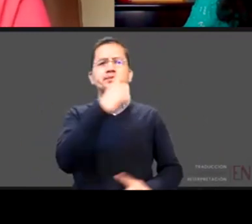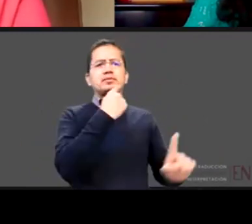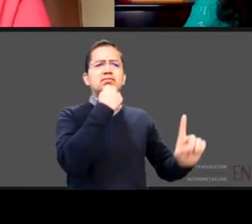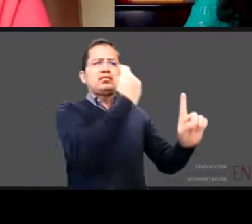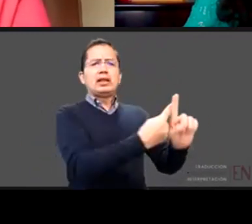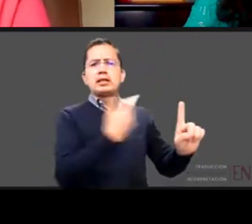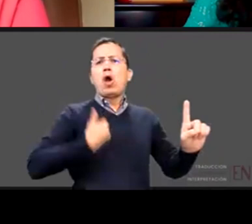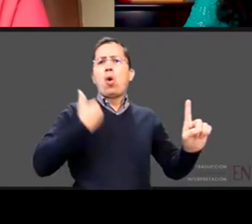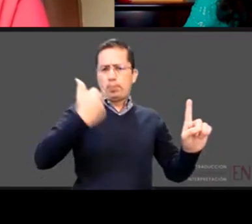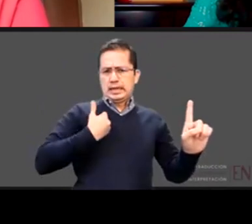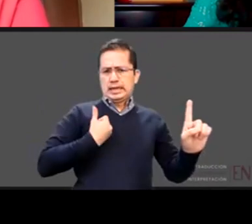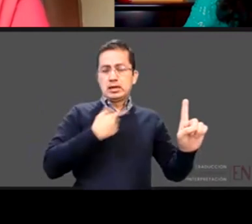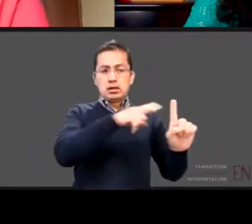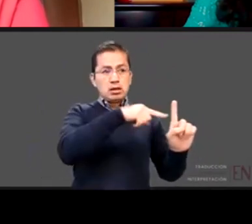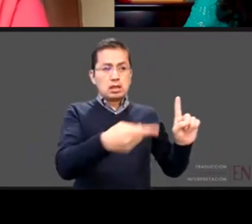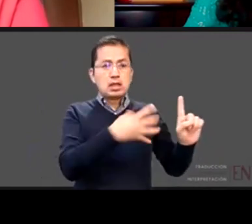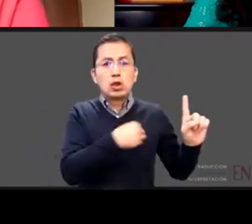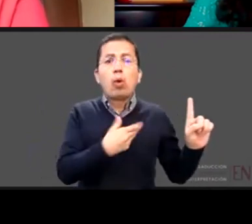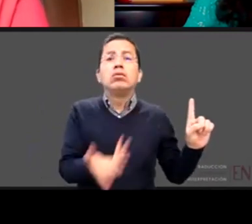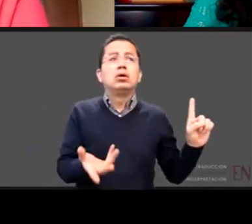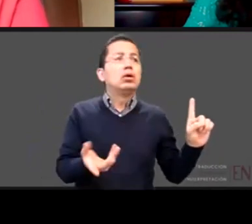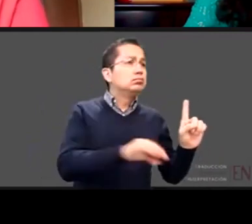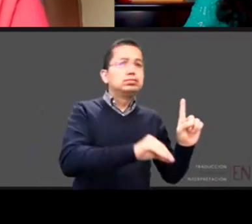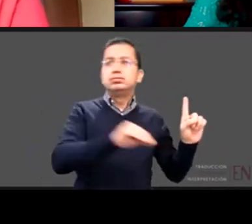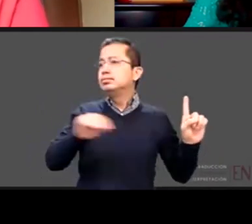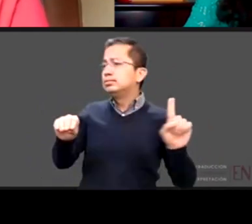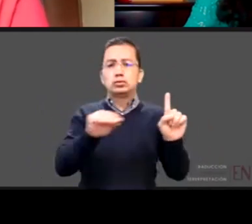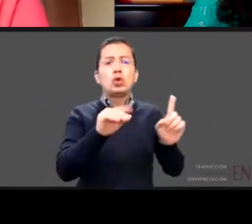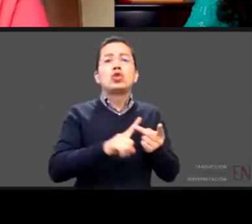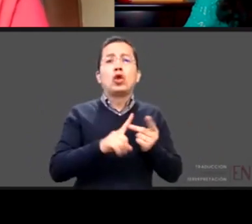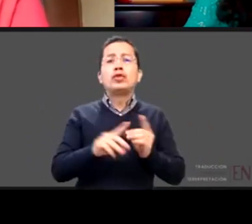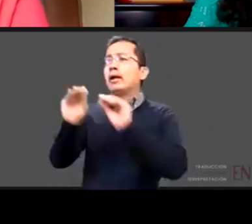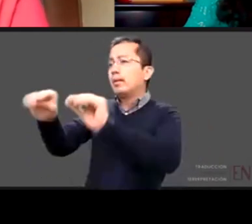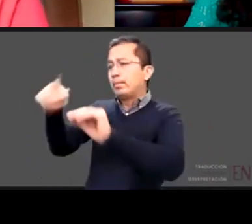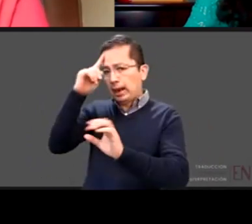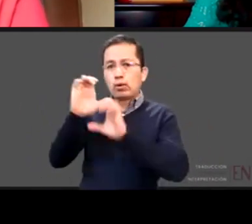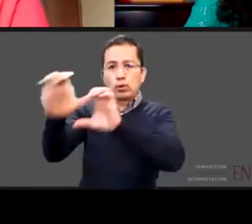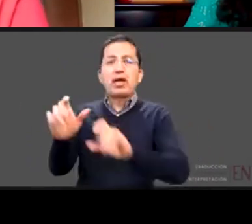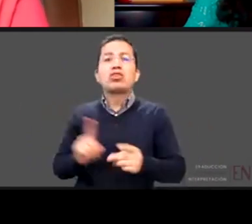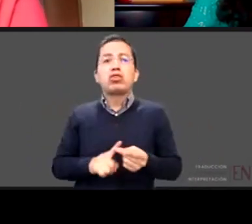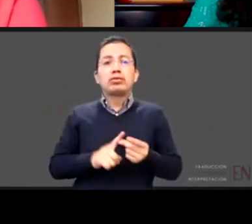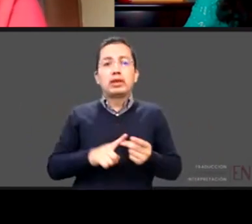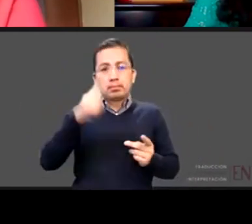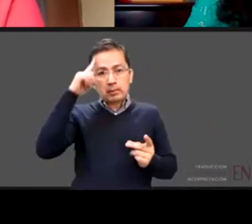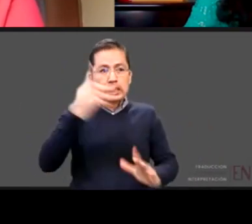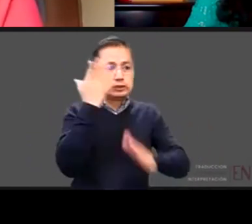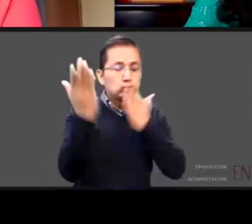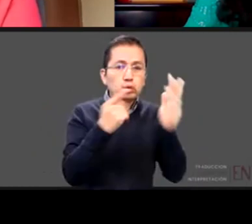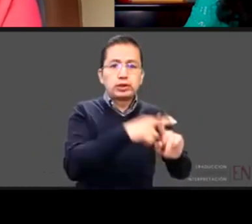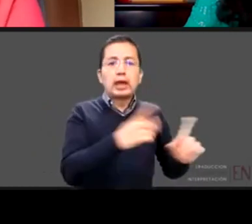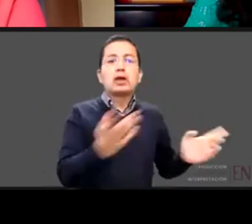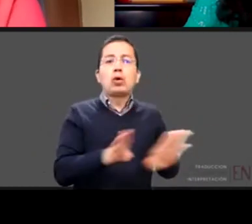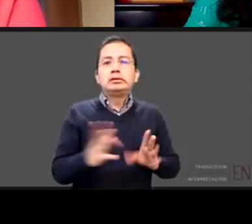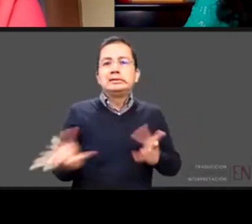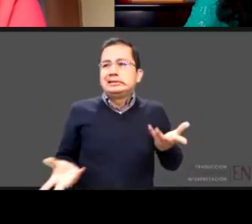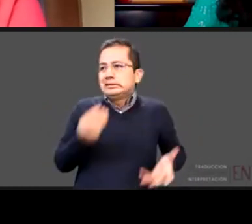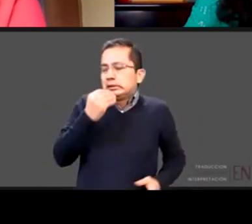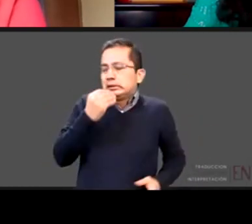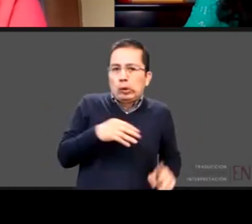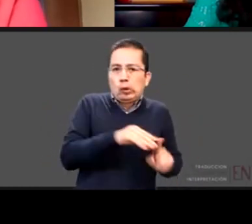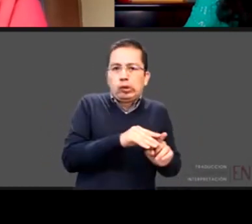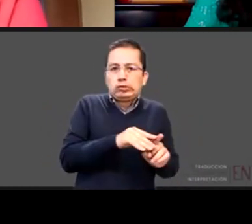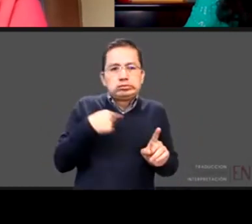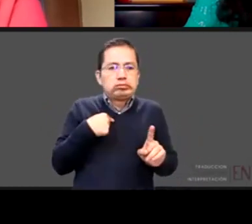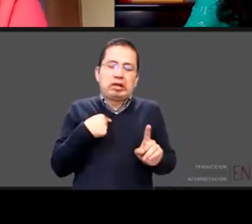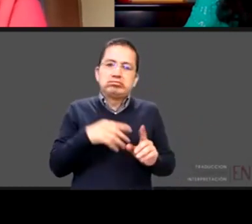dejar el cuidado de su hijo para seguir estudiando a veces lo único que le queda es seguir teniendo hijos para que vaya y ya no siga en su futuro o qué